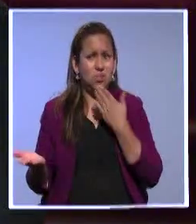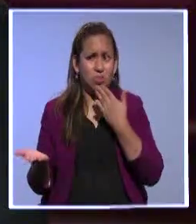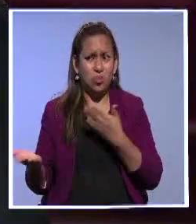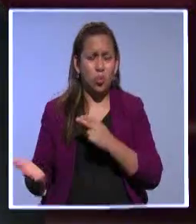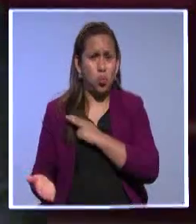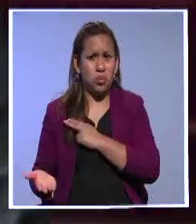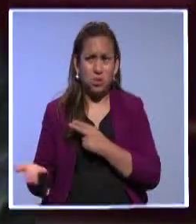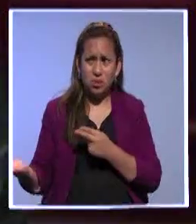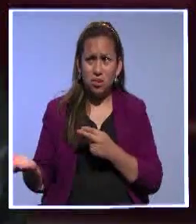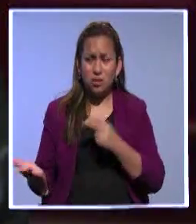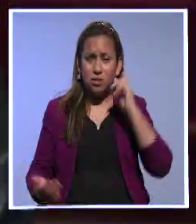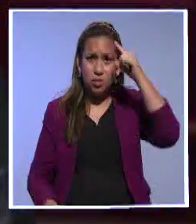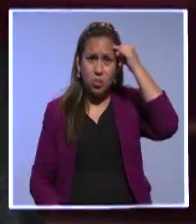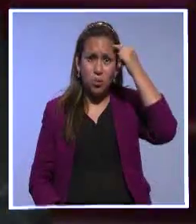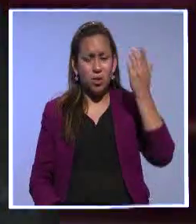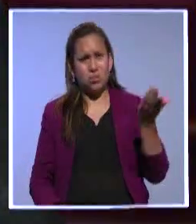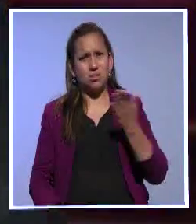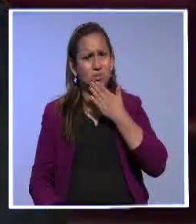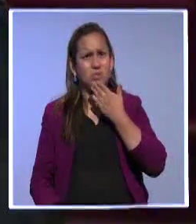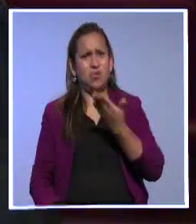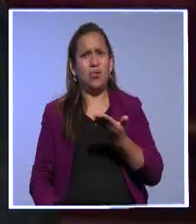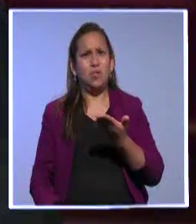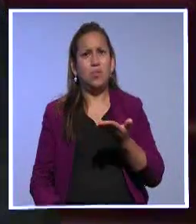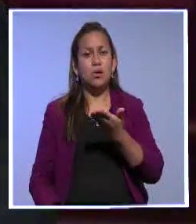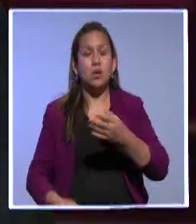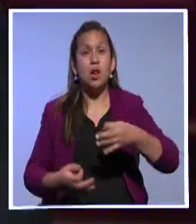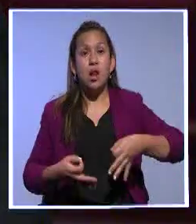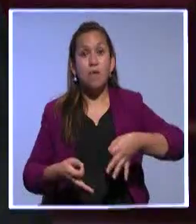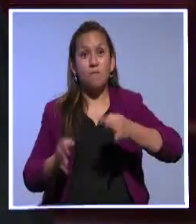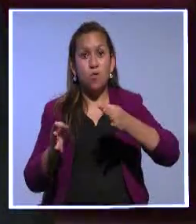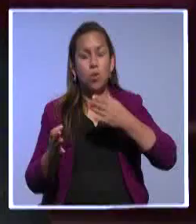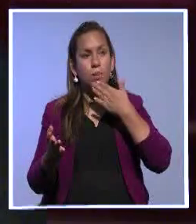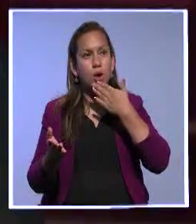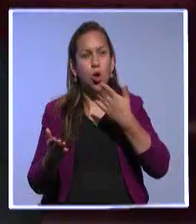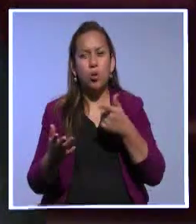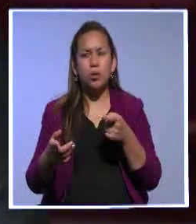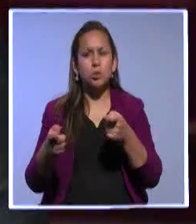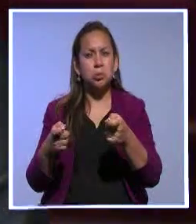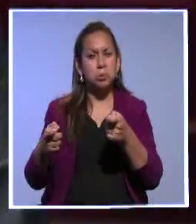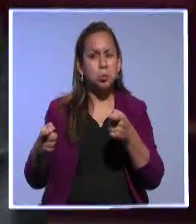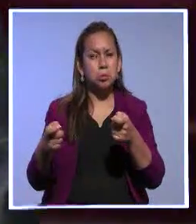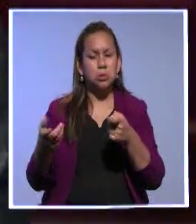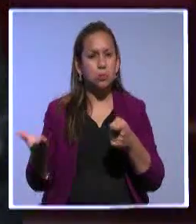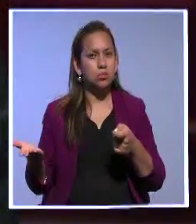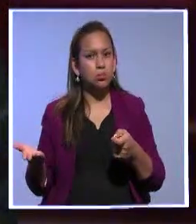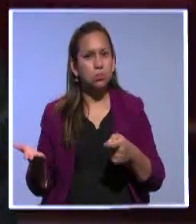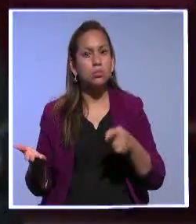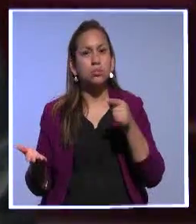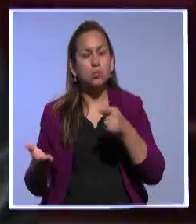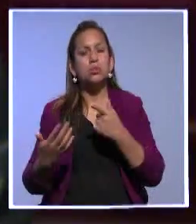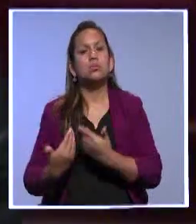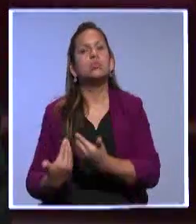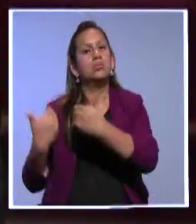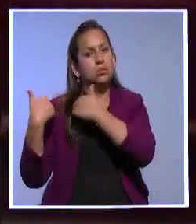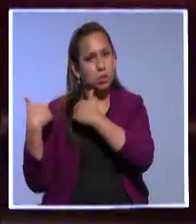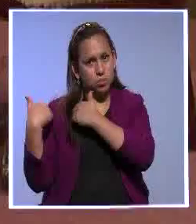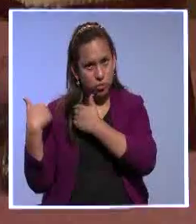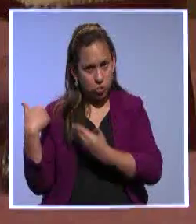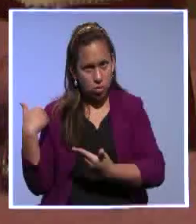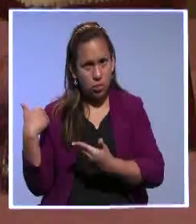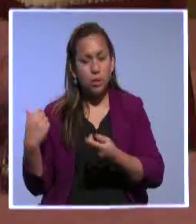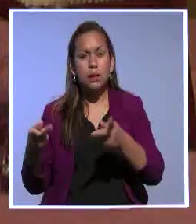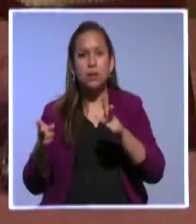gobierno podrá dejar de lado un tema. La forma en la que se la maneje, creo que sí da cuenta de un manejo responsable y sobre todo